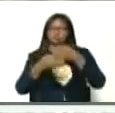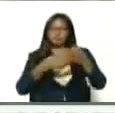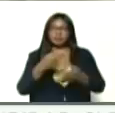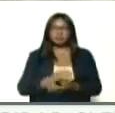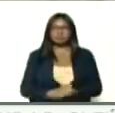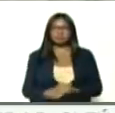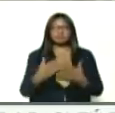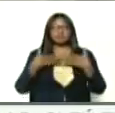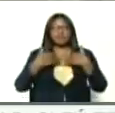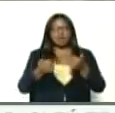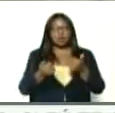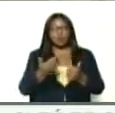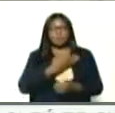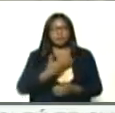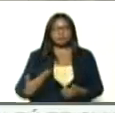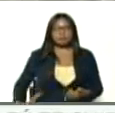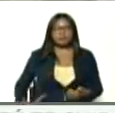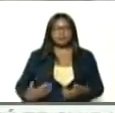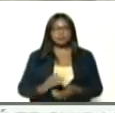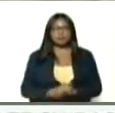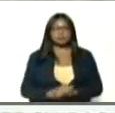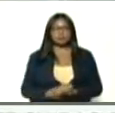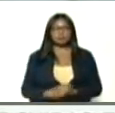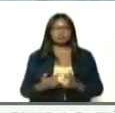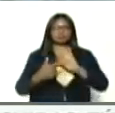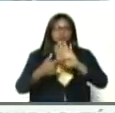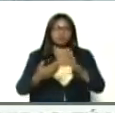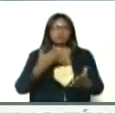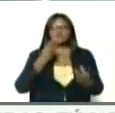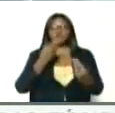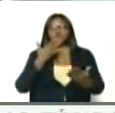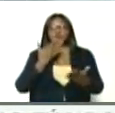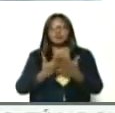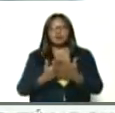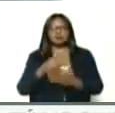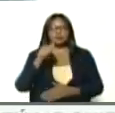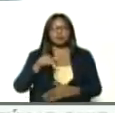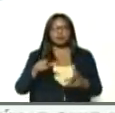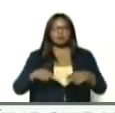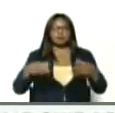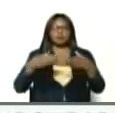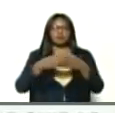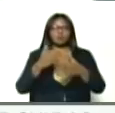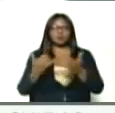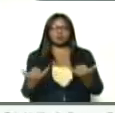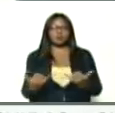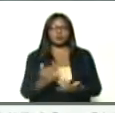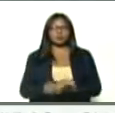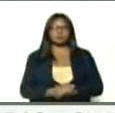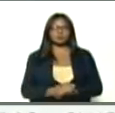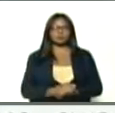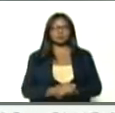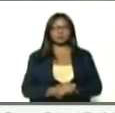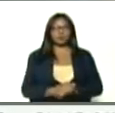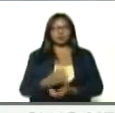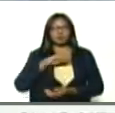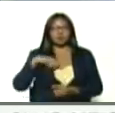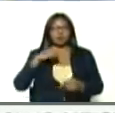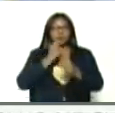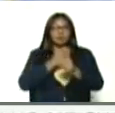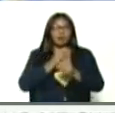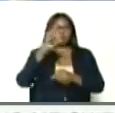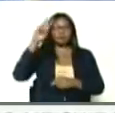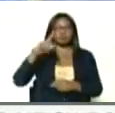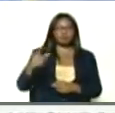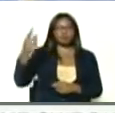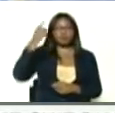Saludos, ciudadano presidente. Manifestarle las gracias por acá, por el equipo de salud, donde estamos trabajando día